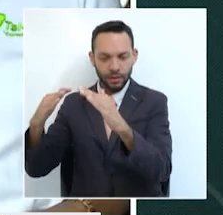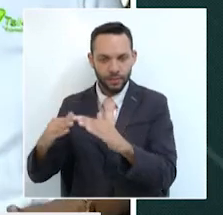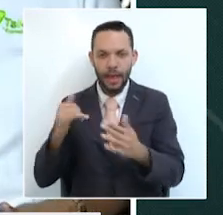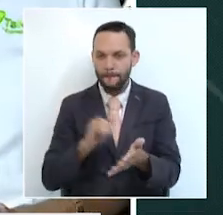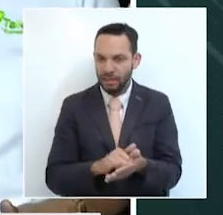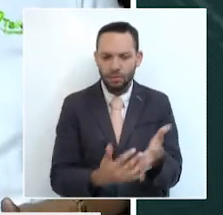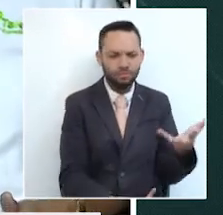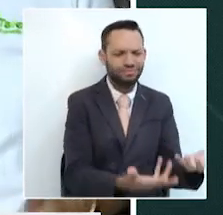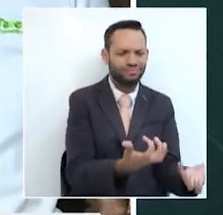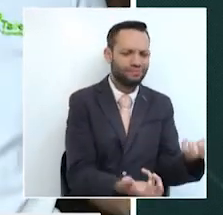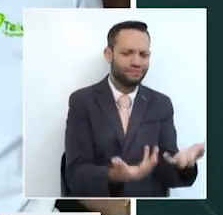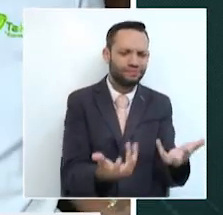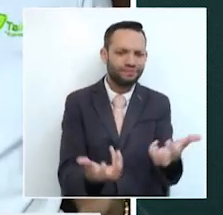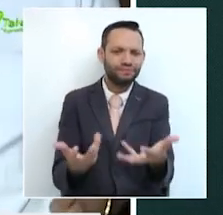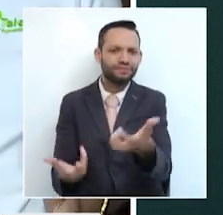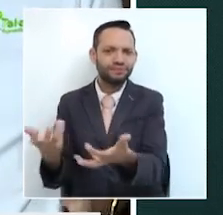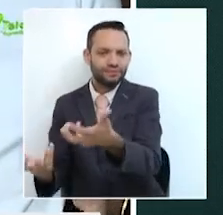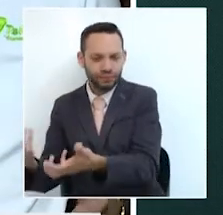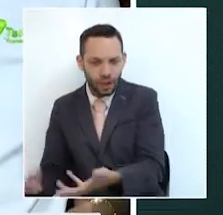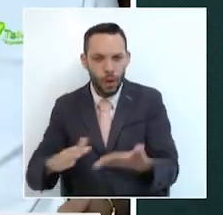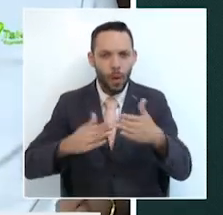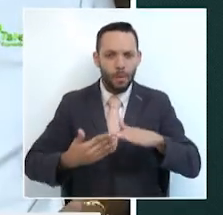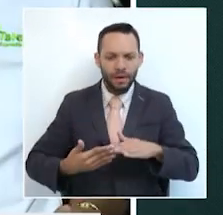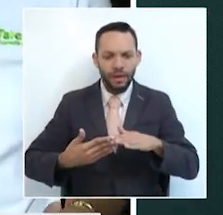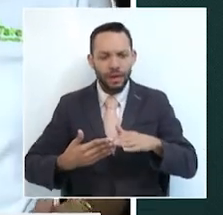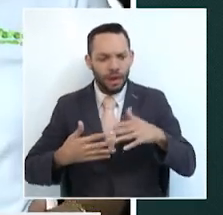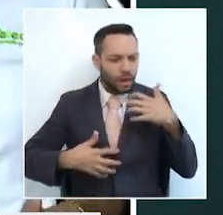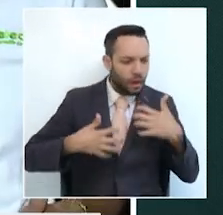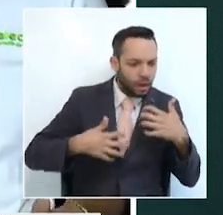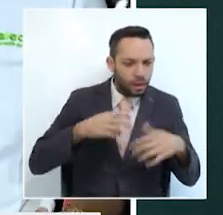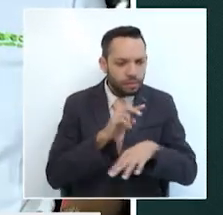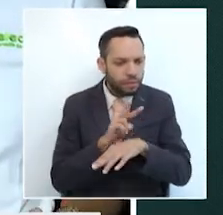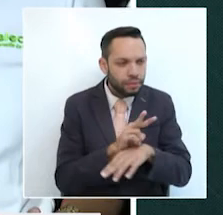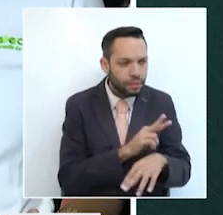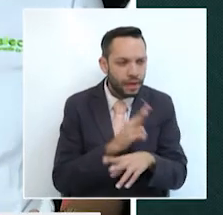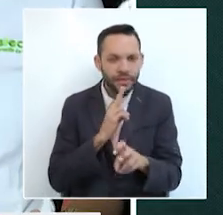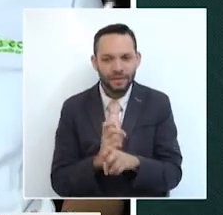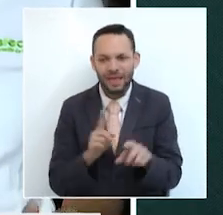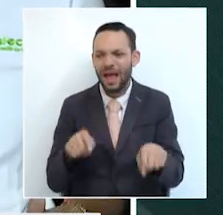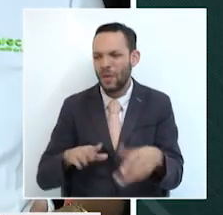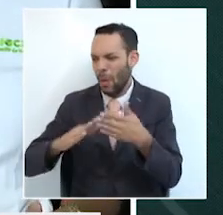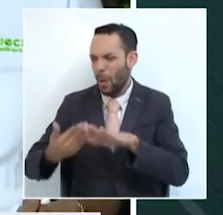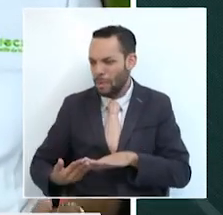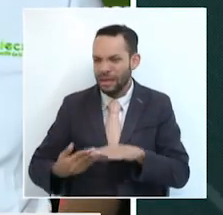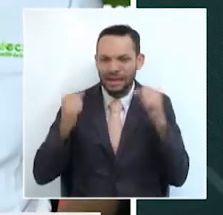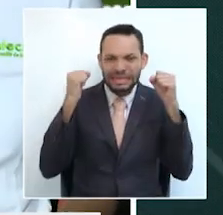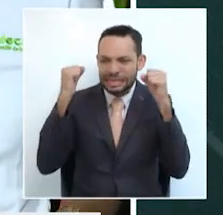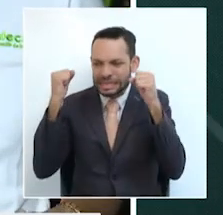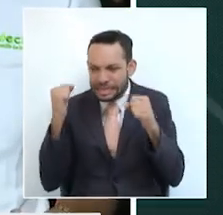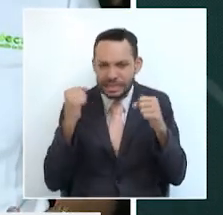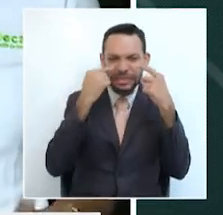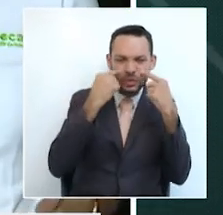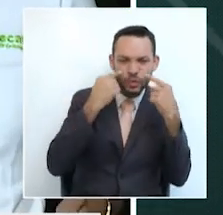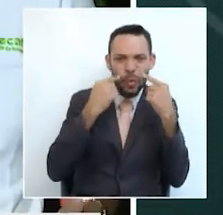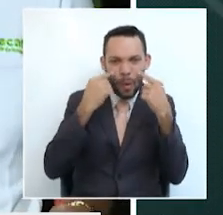hasta ahora por esta conflagración. La comunidad está muy pendiente. Se ven escenas obviamente de la comunidad intranquila, angustiada,